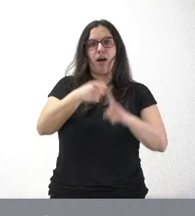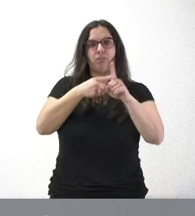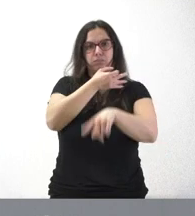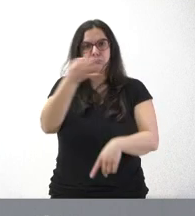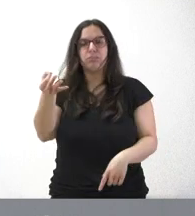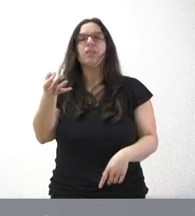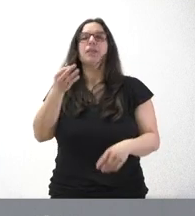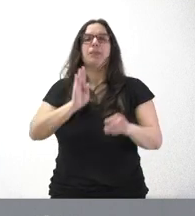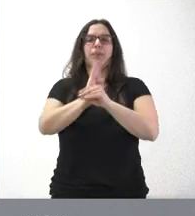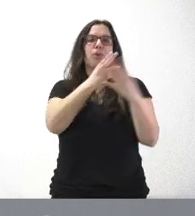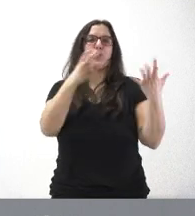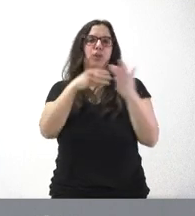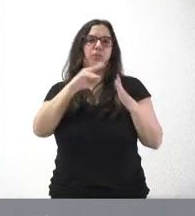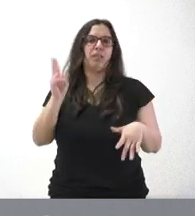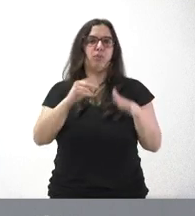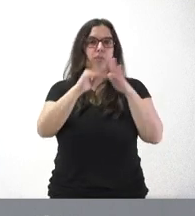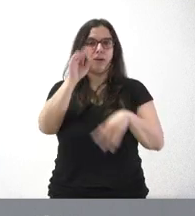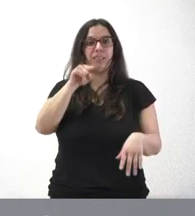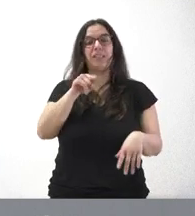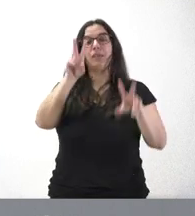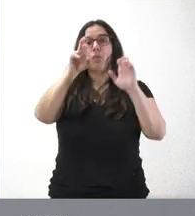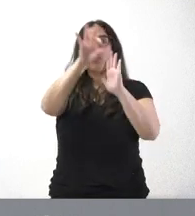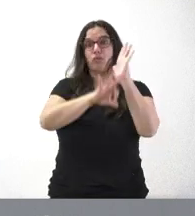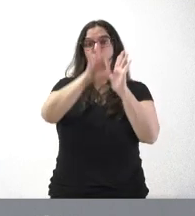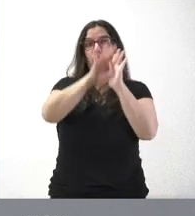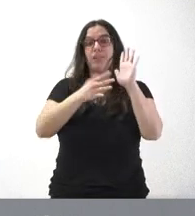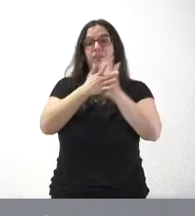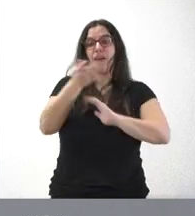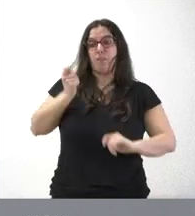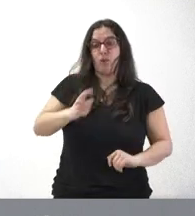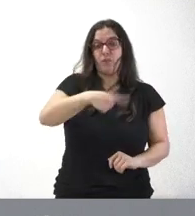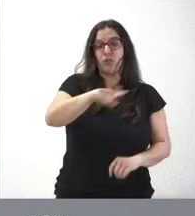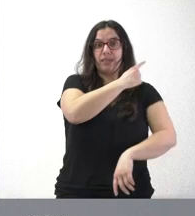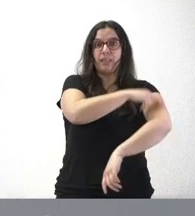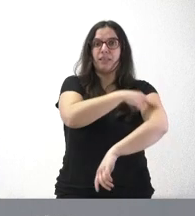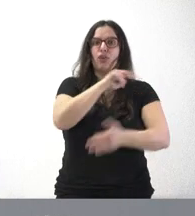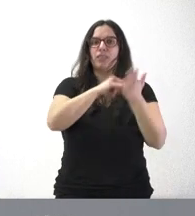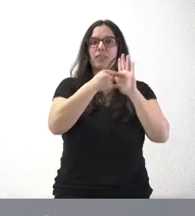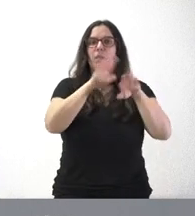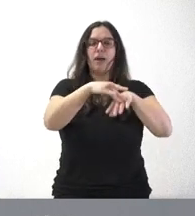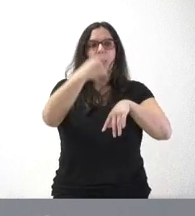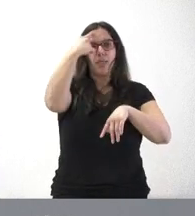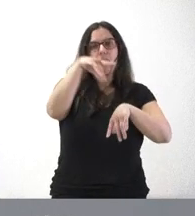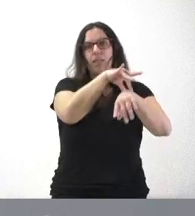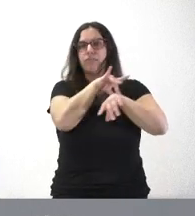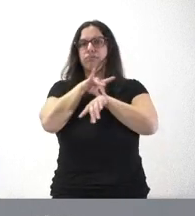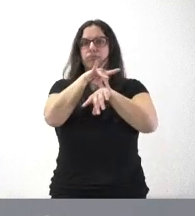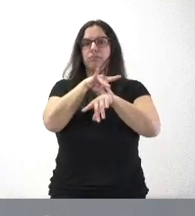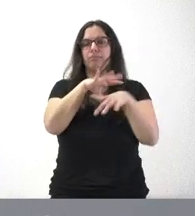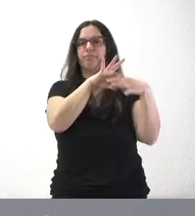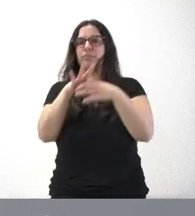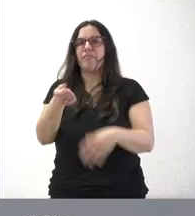más de 800.000 euros. Este nuevo software va a permitir dotar a los profesionales sanitarios de un sistema de orientación farmacogénica